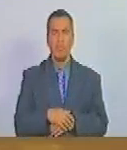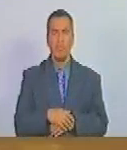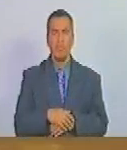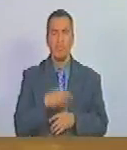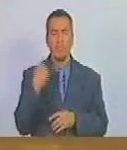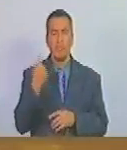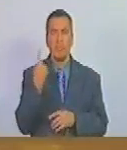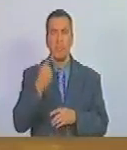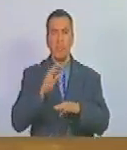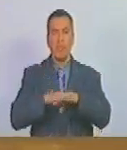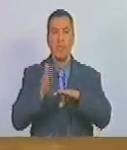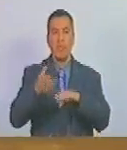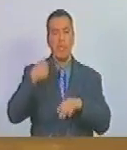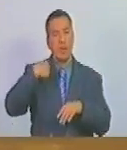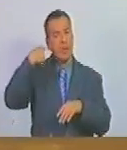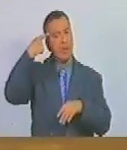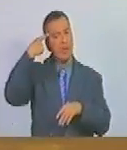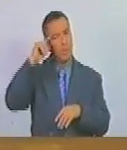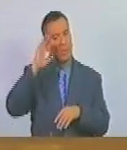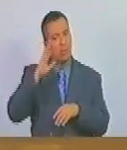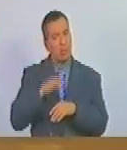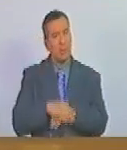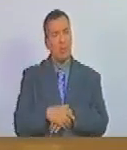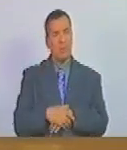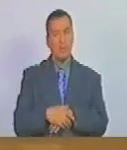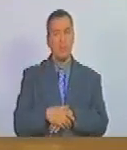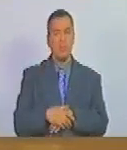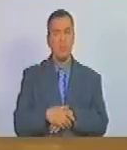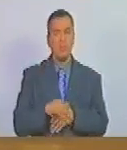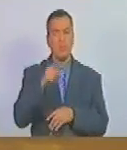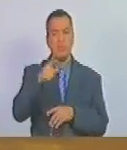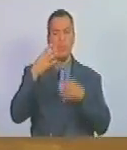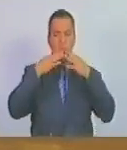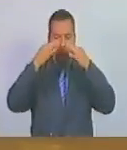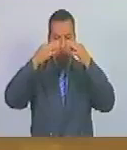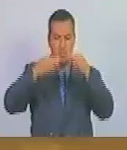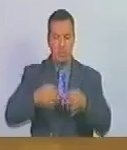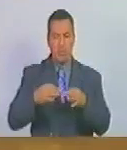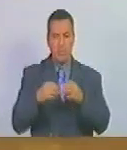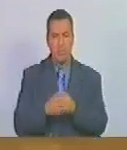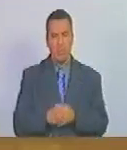Simplemente porque él creía y él estaba seguro